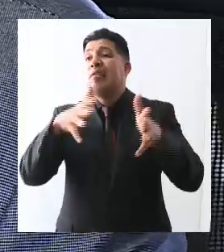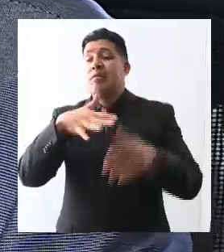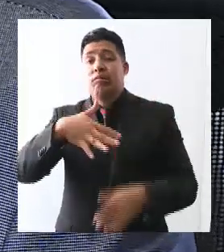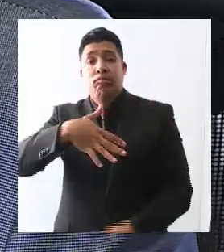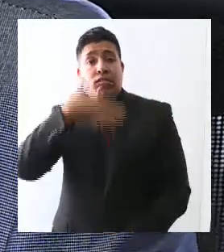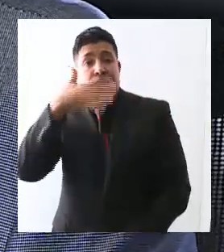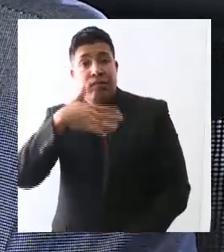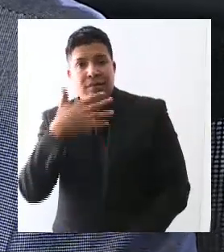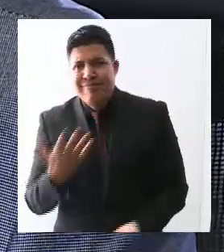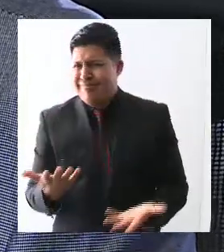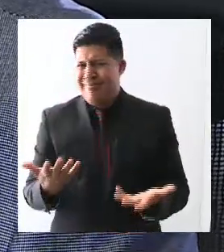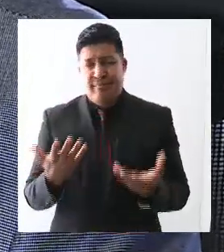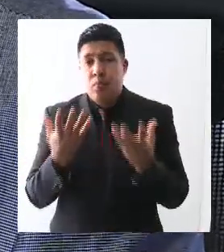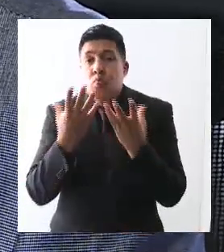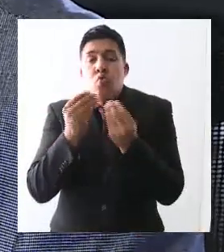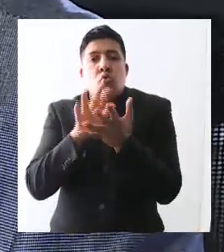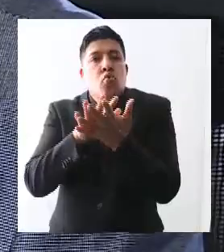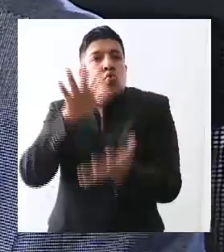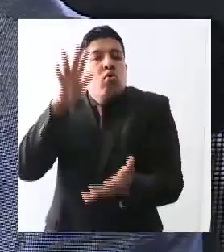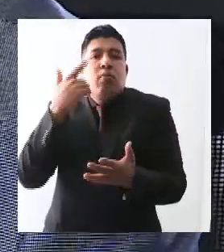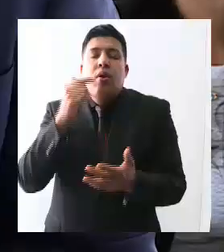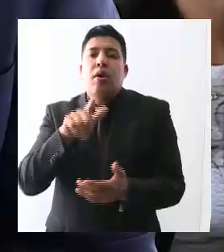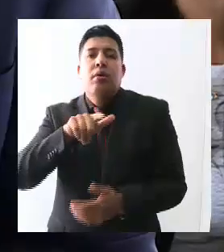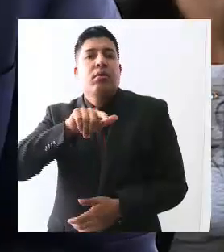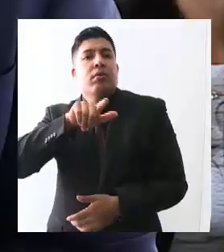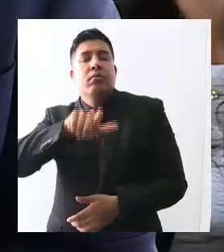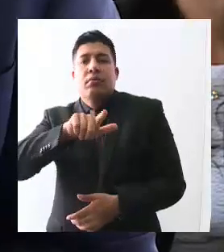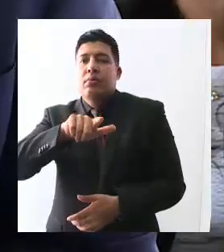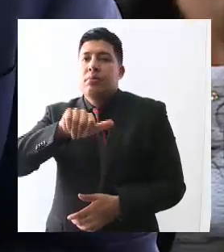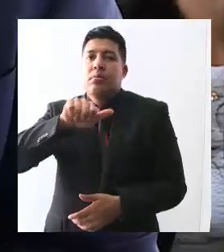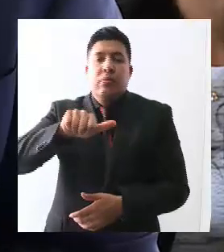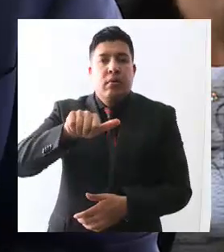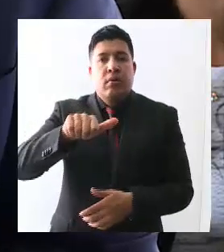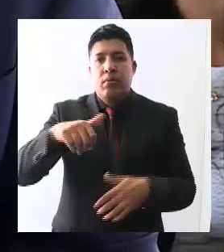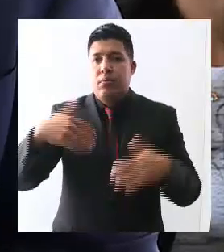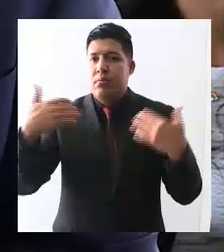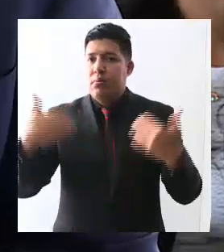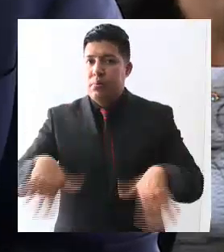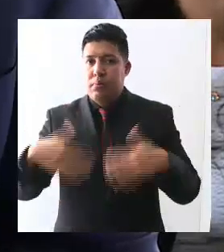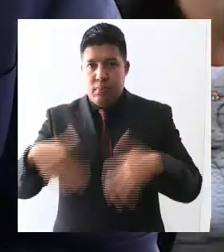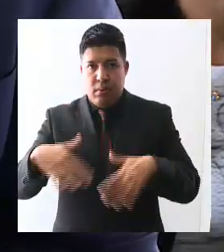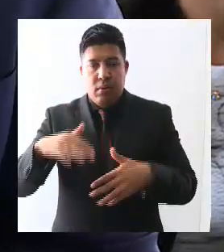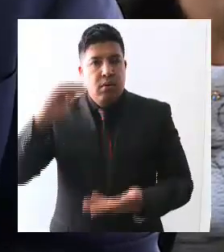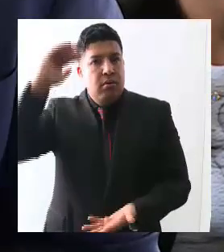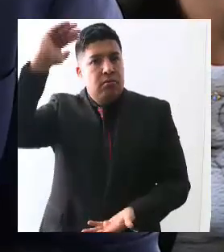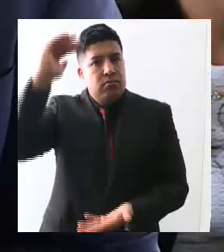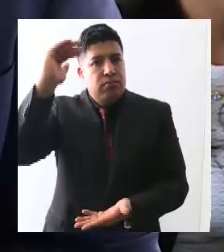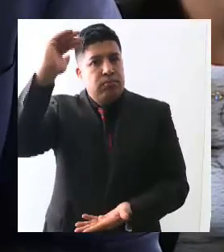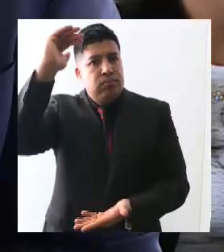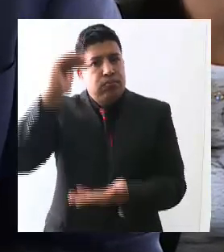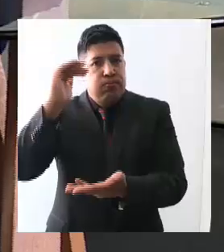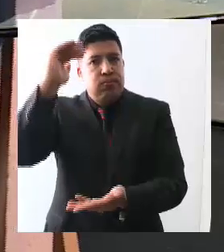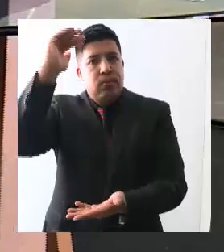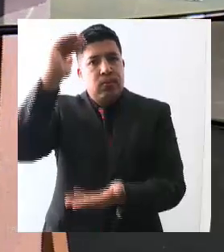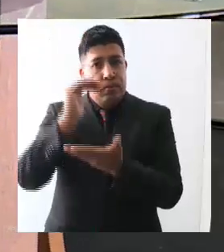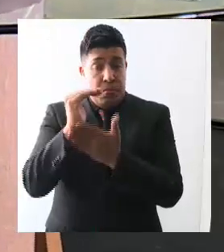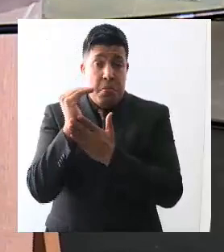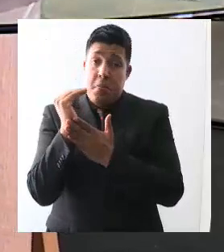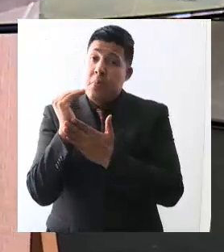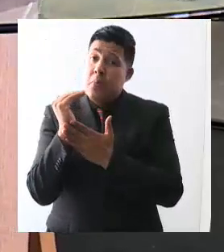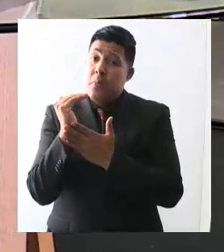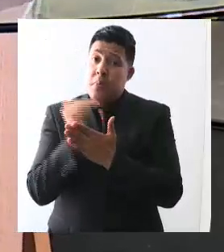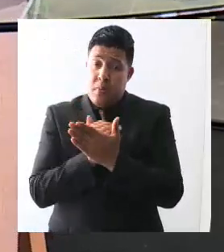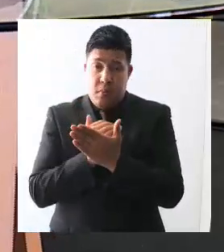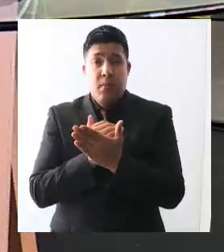comparamos el 17 al 16, pues hay una importante reducción en feminicidios y lo que he dado